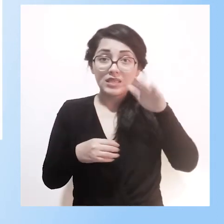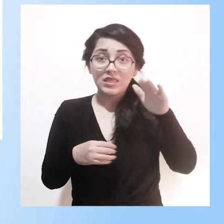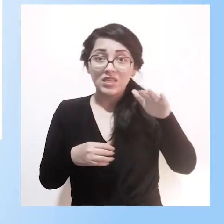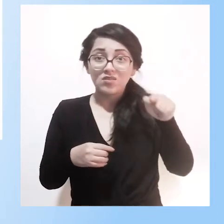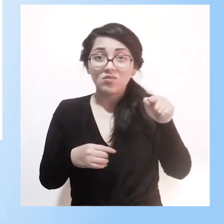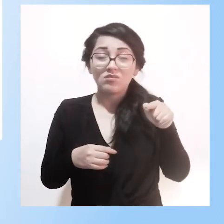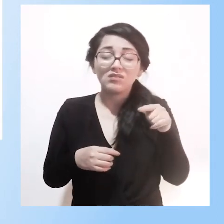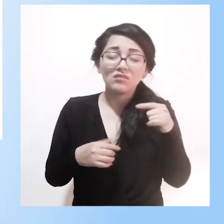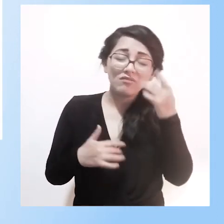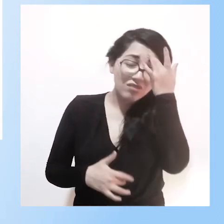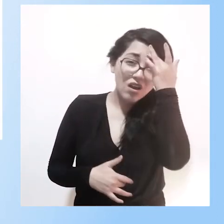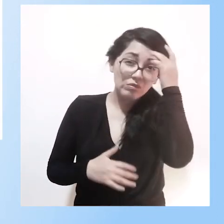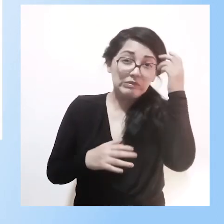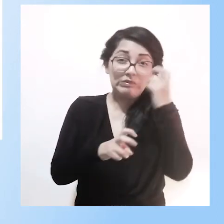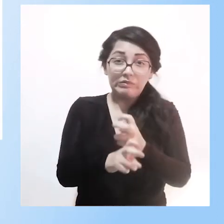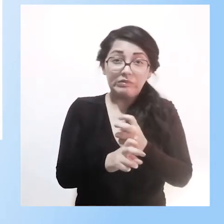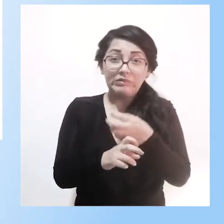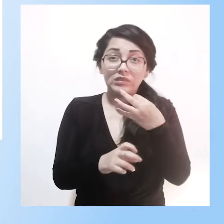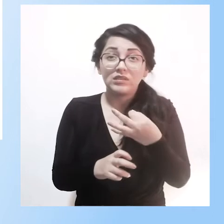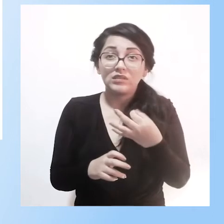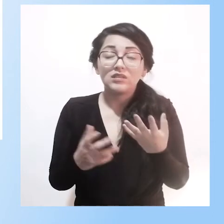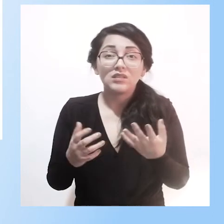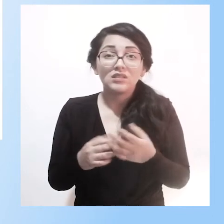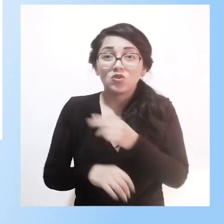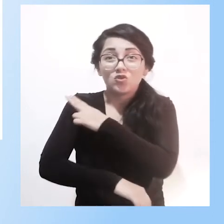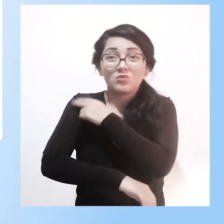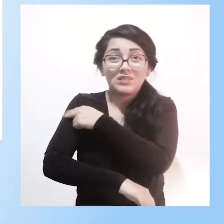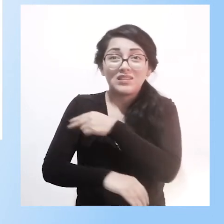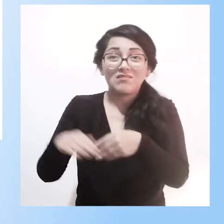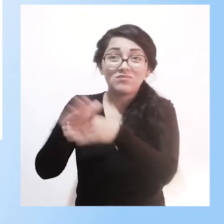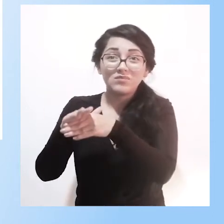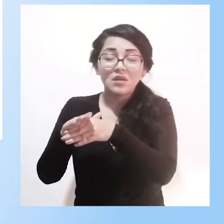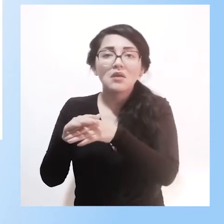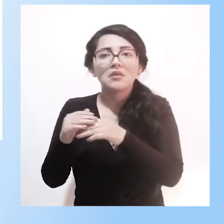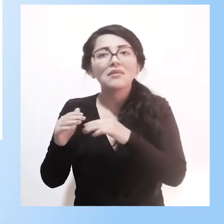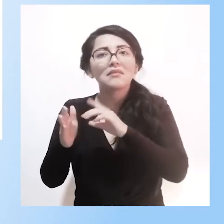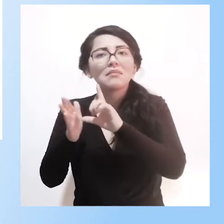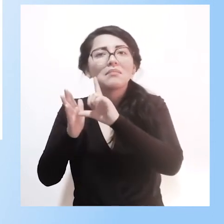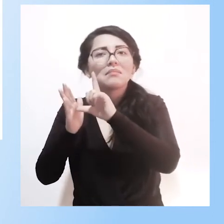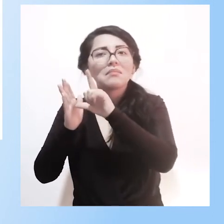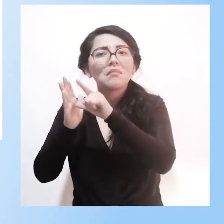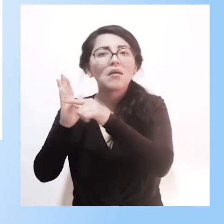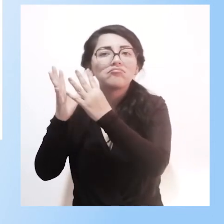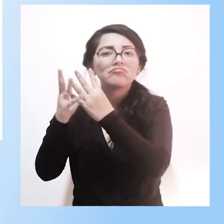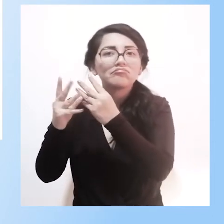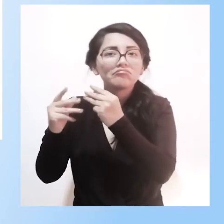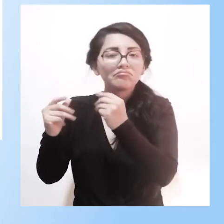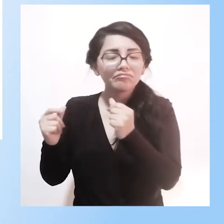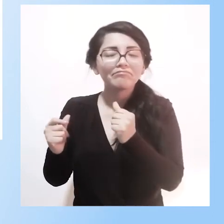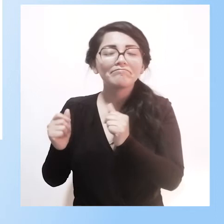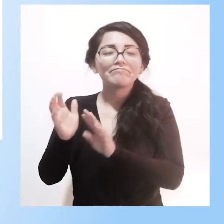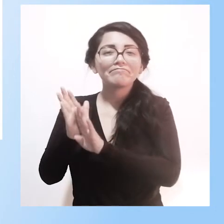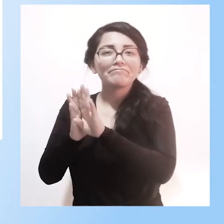muy, muy mala, va al hospital, pero se mejora, va a su domicilio